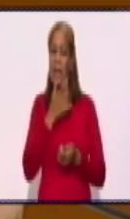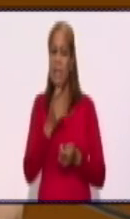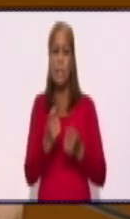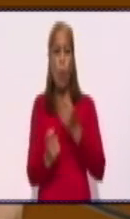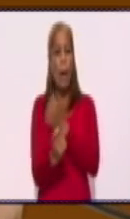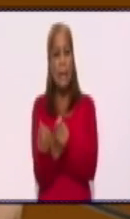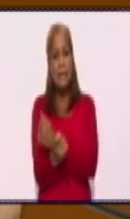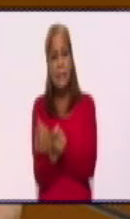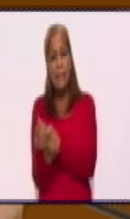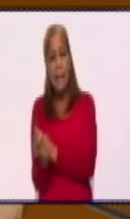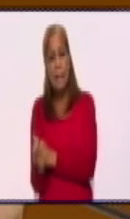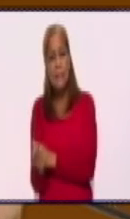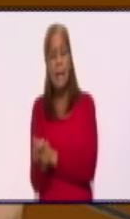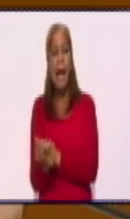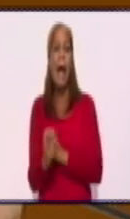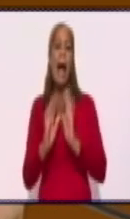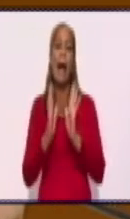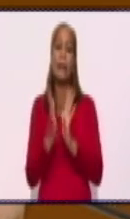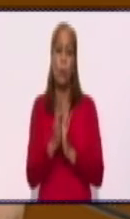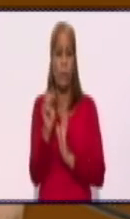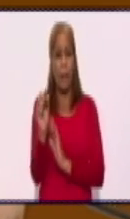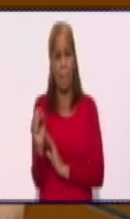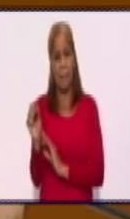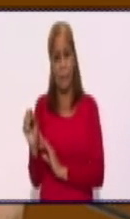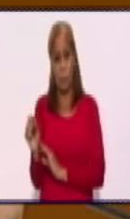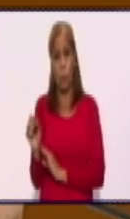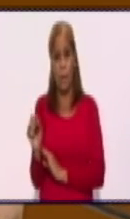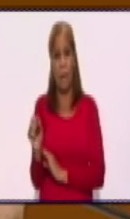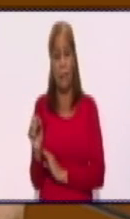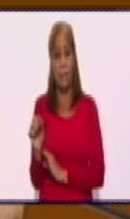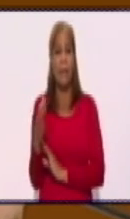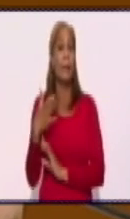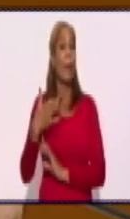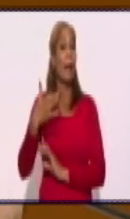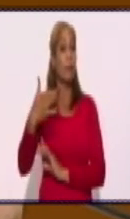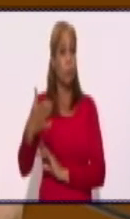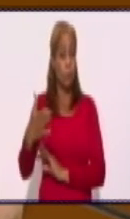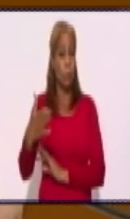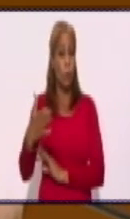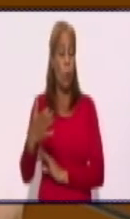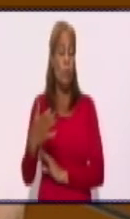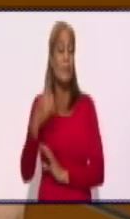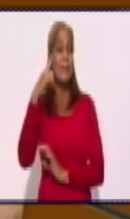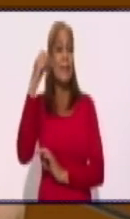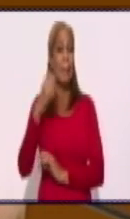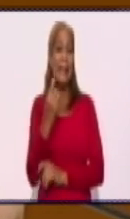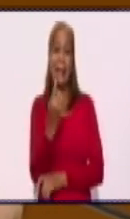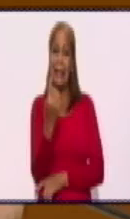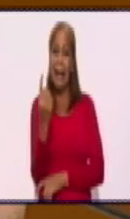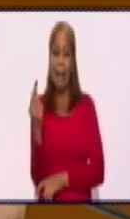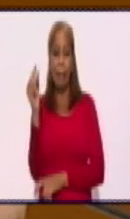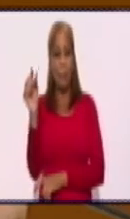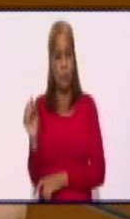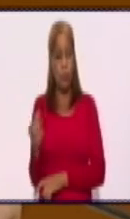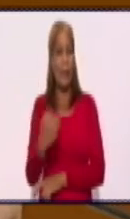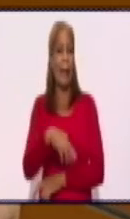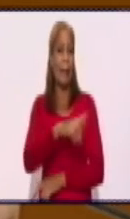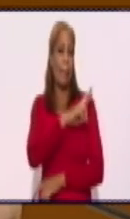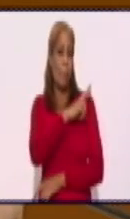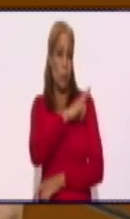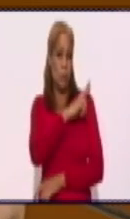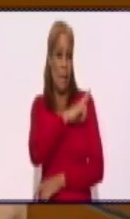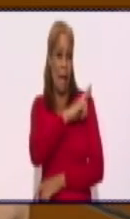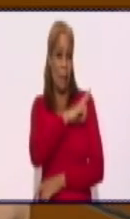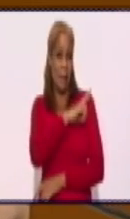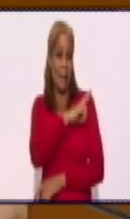es saber que somos nosotros responsables de nuestra salud y saber que nadie más